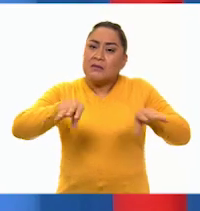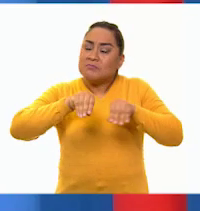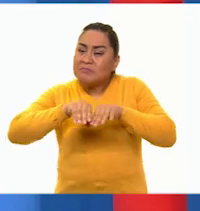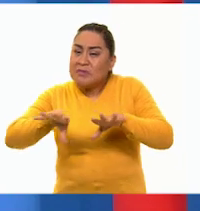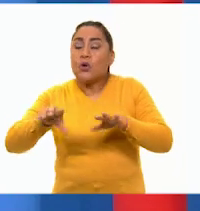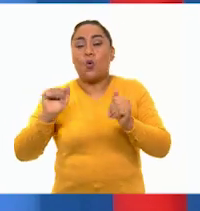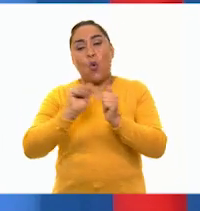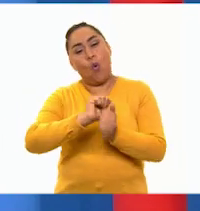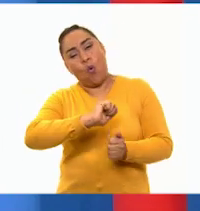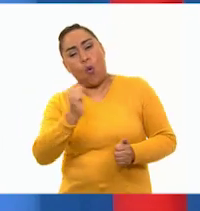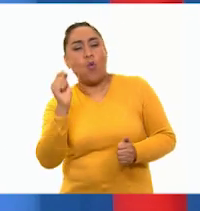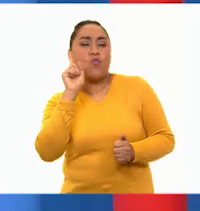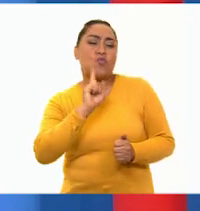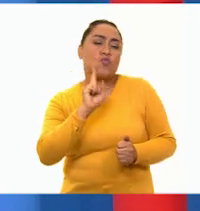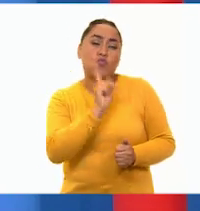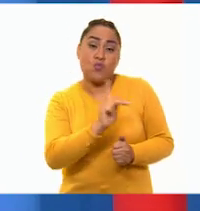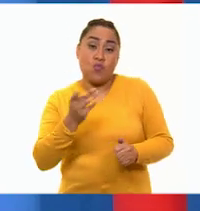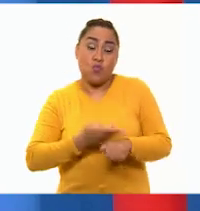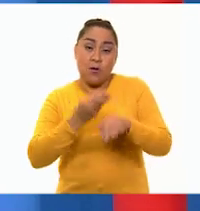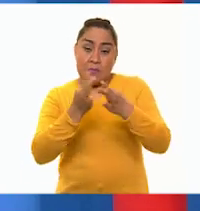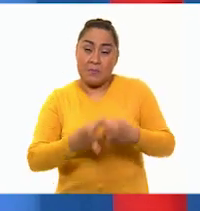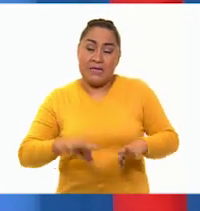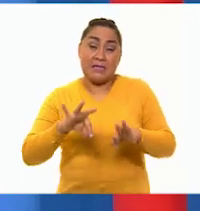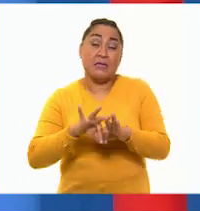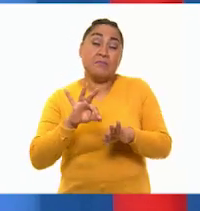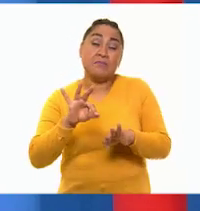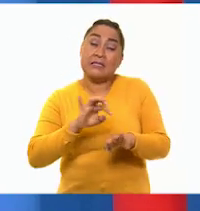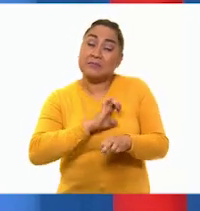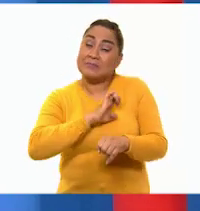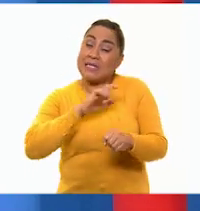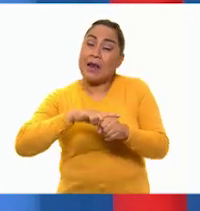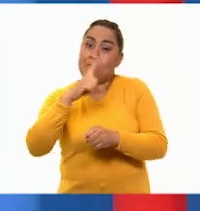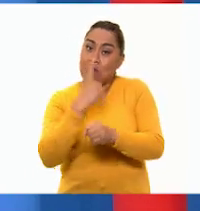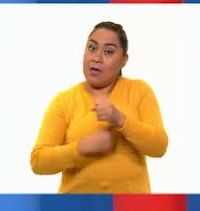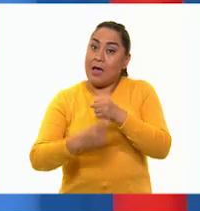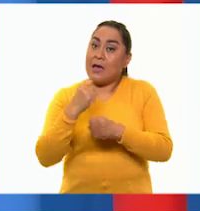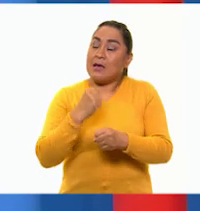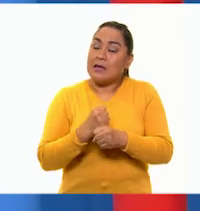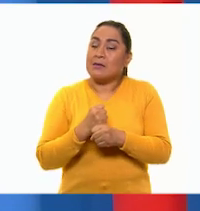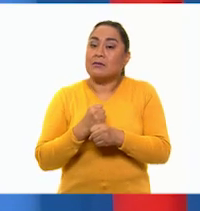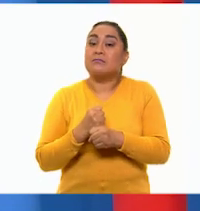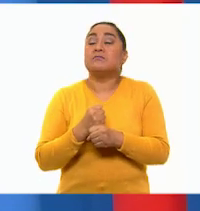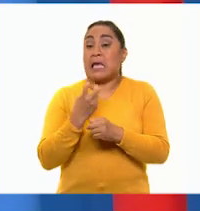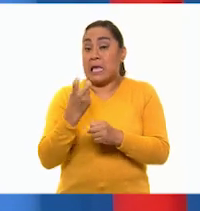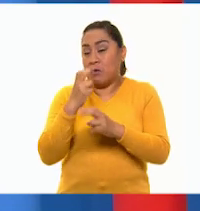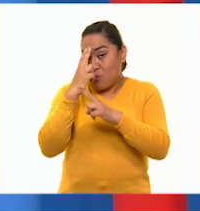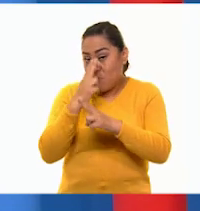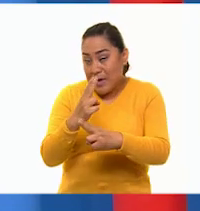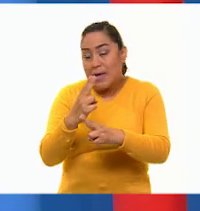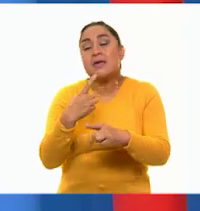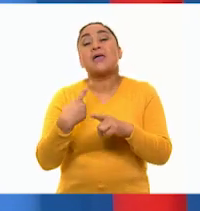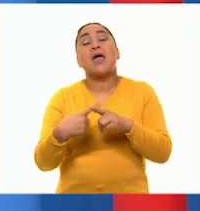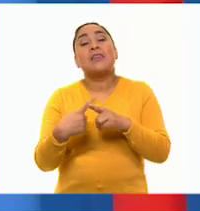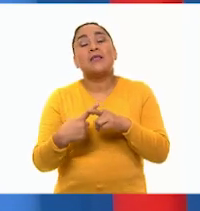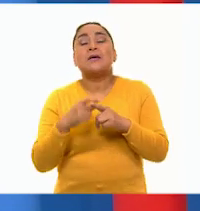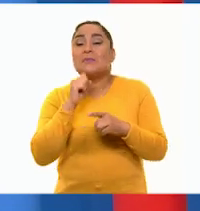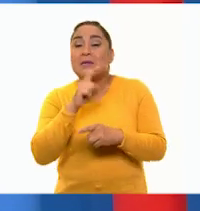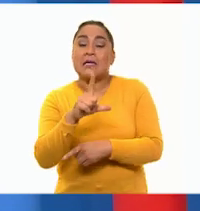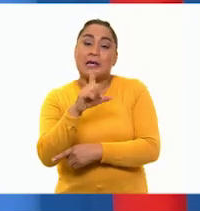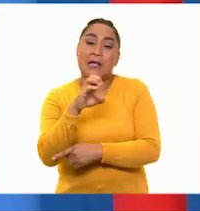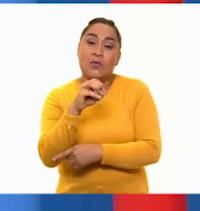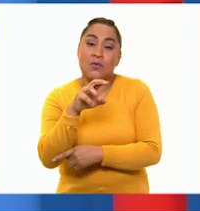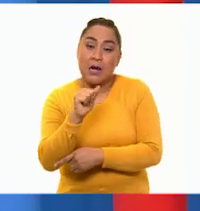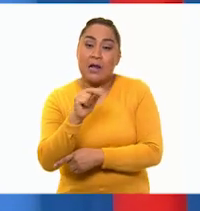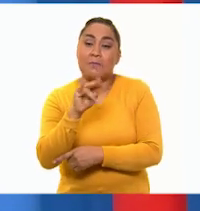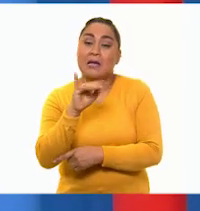con otras mujeres notables. Especialmente el año pasado, pues, recibió muchos homenajes. Y se trata de nada más y nada menos que Leona